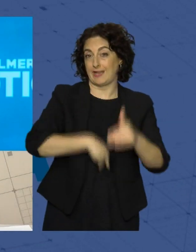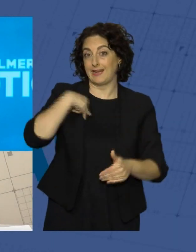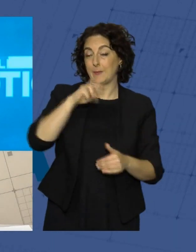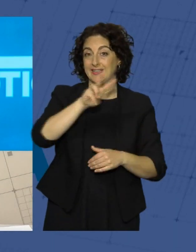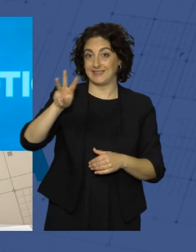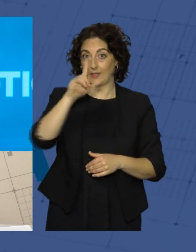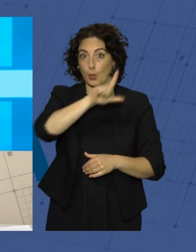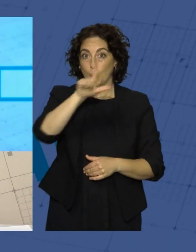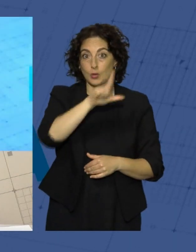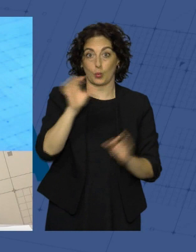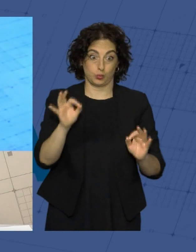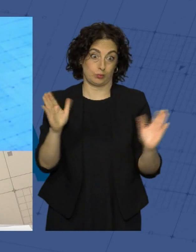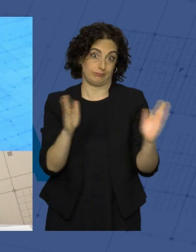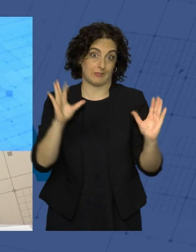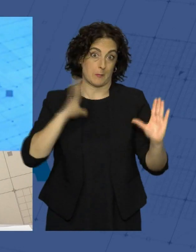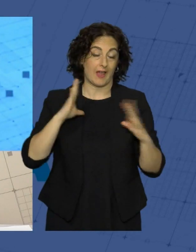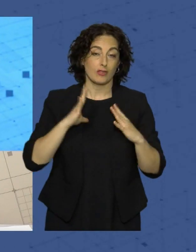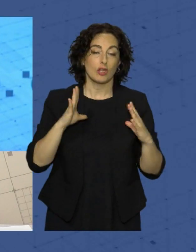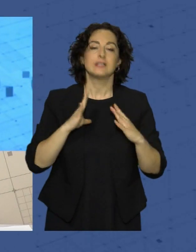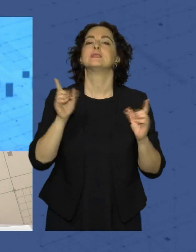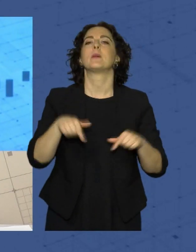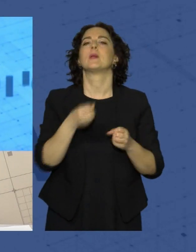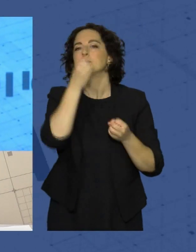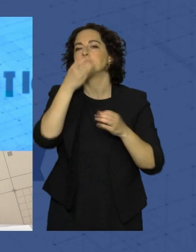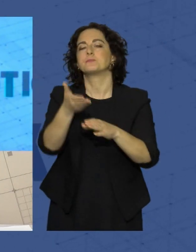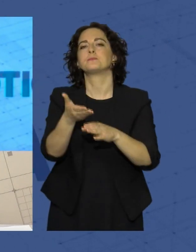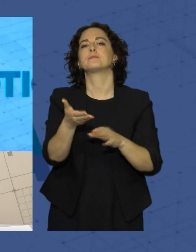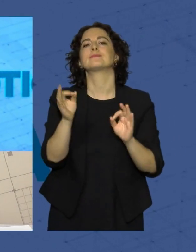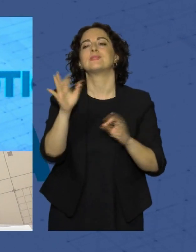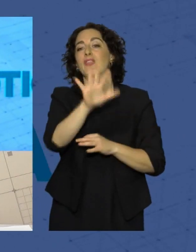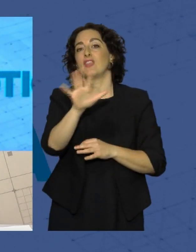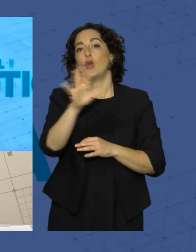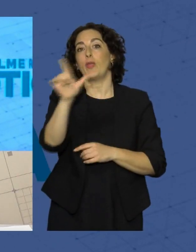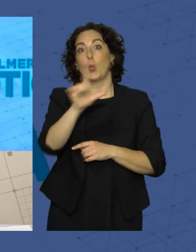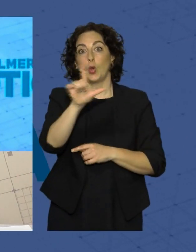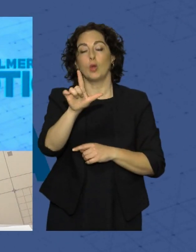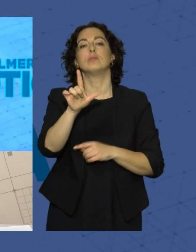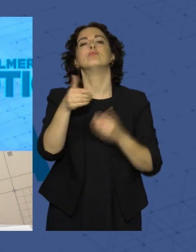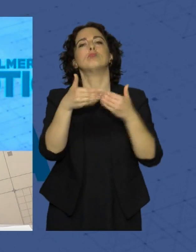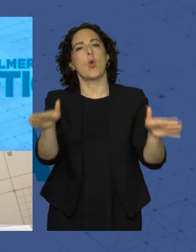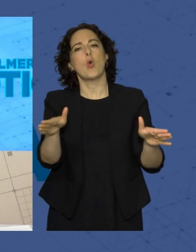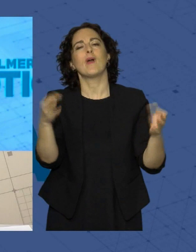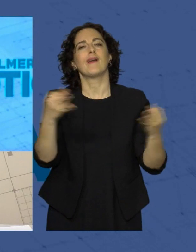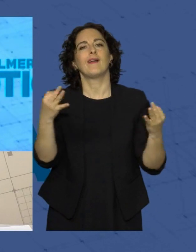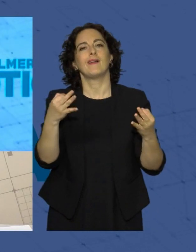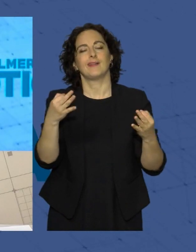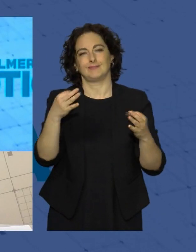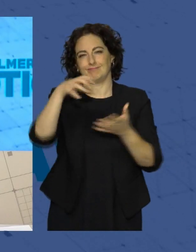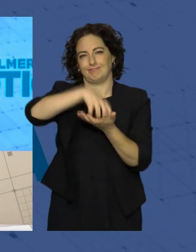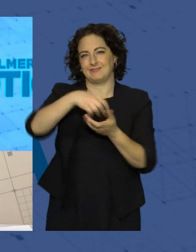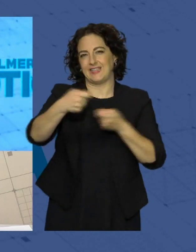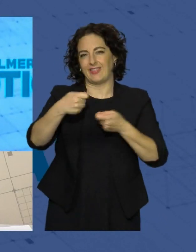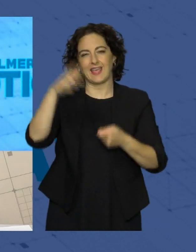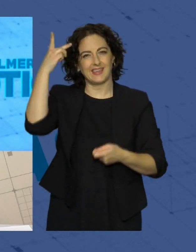julio, en plenas vacaciones. Además, les adelantamos que el próximo 5 de julio abrirá sus puertas el establecimiento